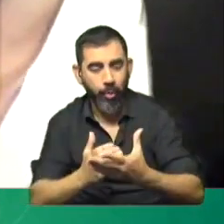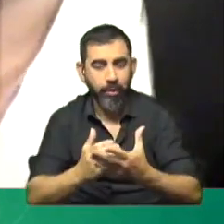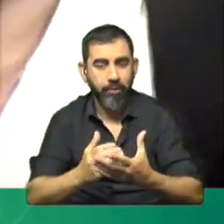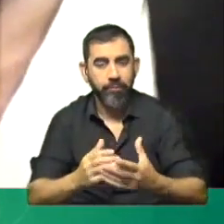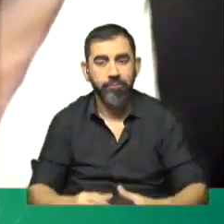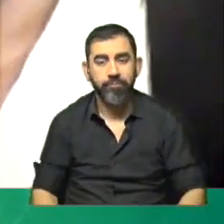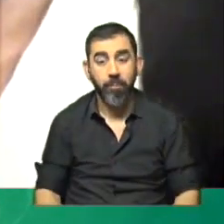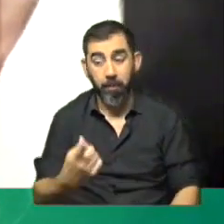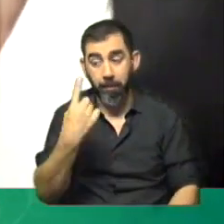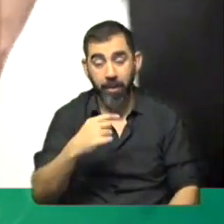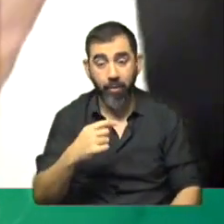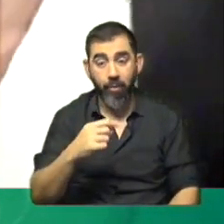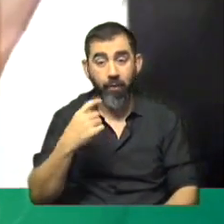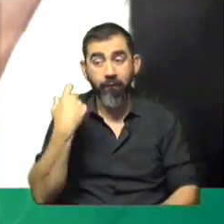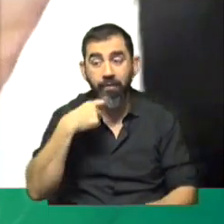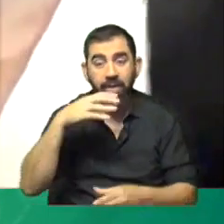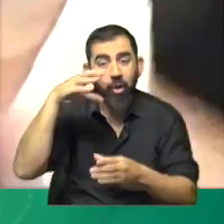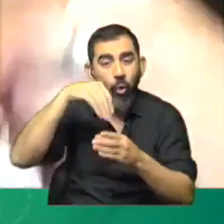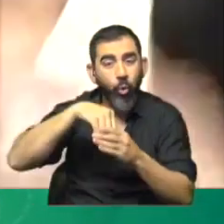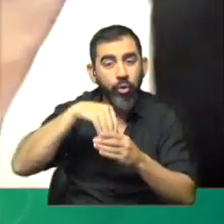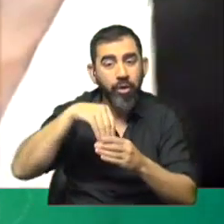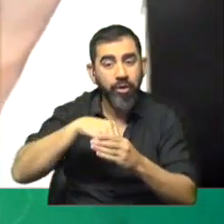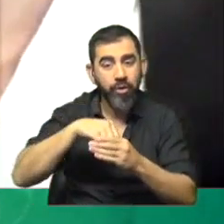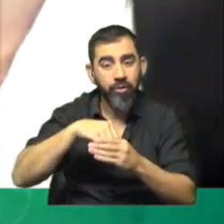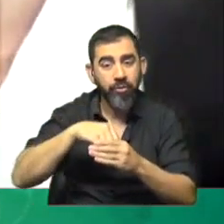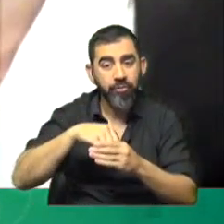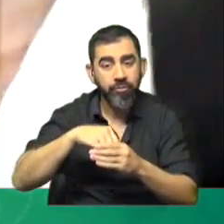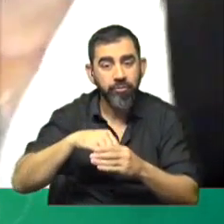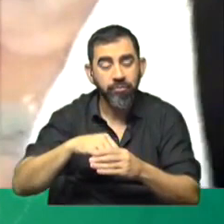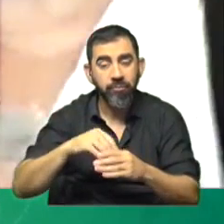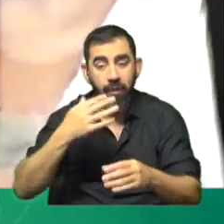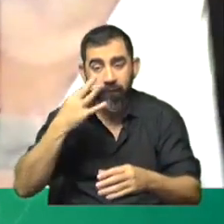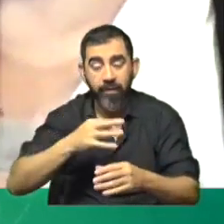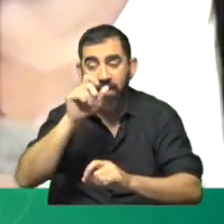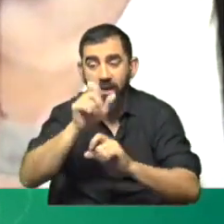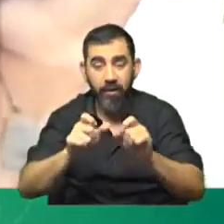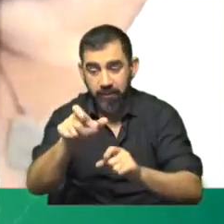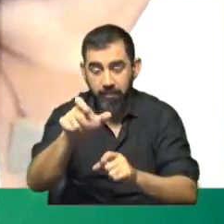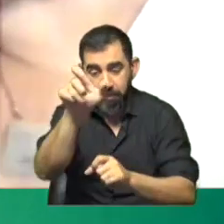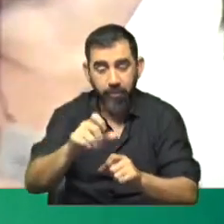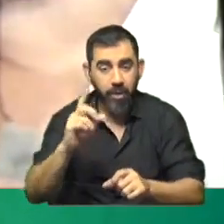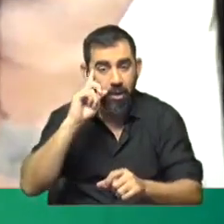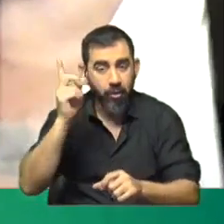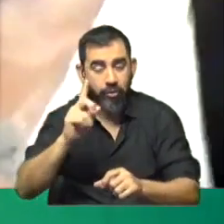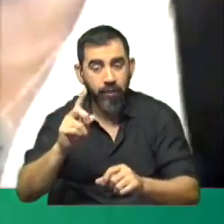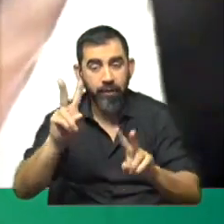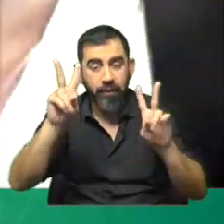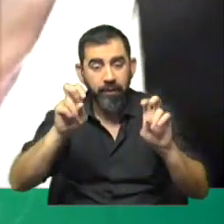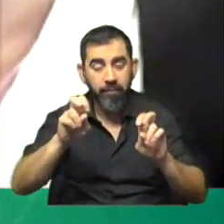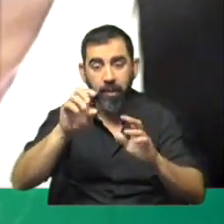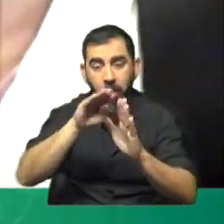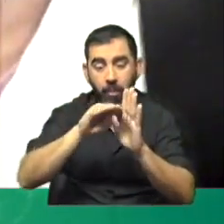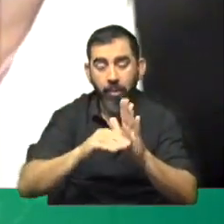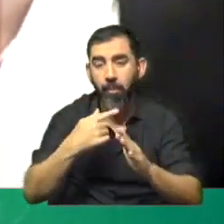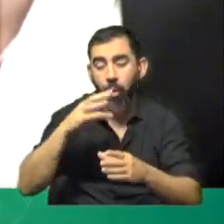un plan, pero a nivel de contenidos se alargó una malla sin saber, la gente que estaba trabajando allí estaba trabajando con programas, sin saber,